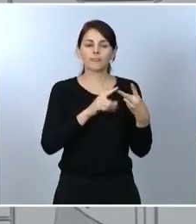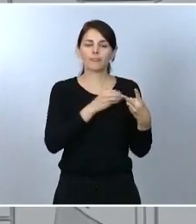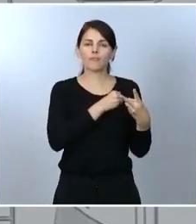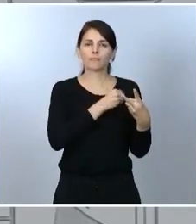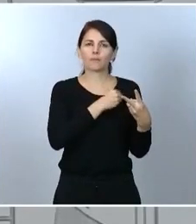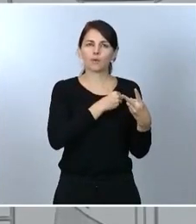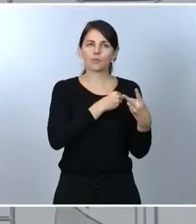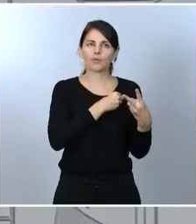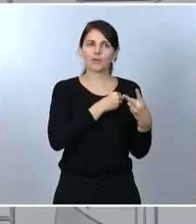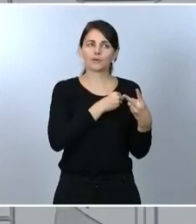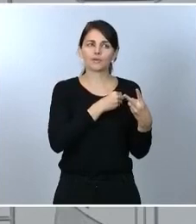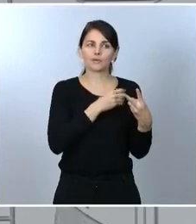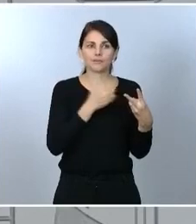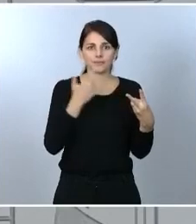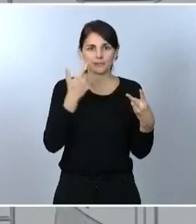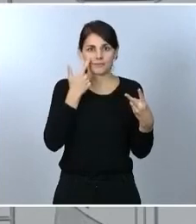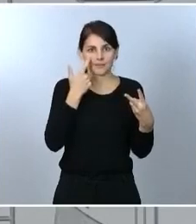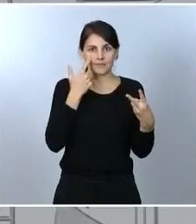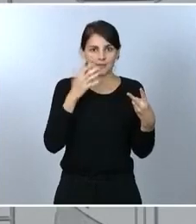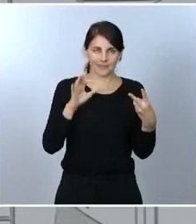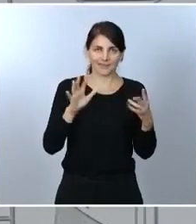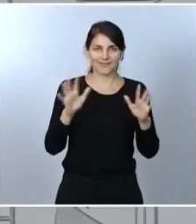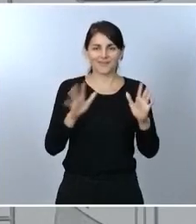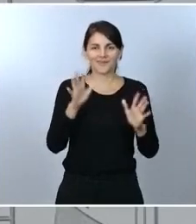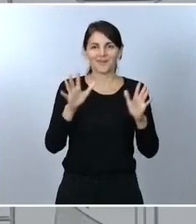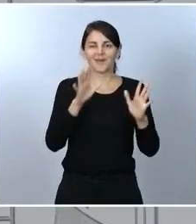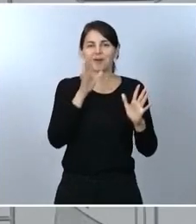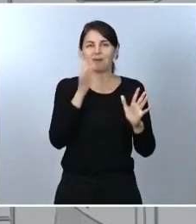permite, yo creo que podemos ir acuñando todos una expresión